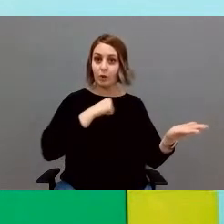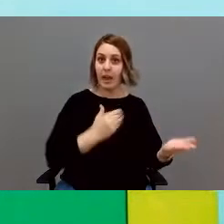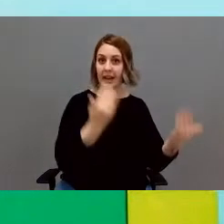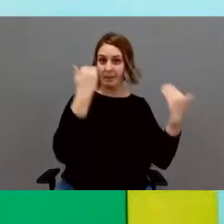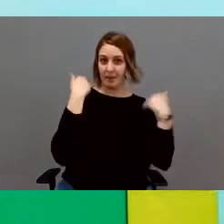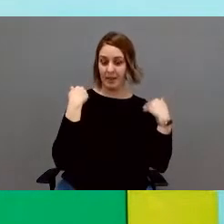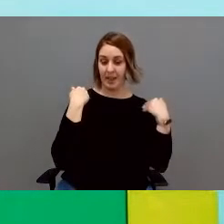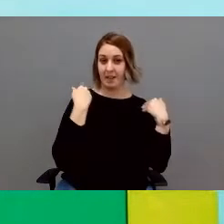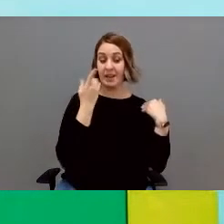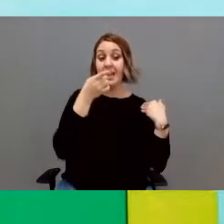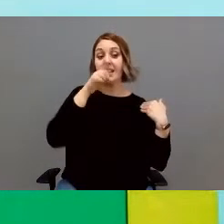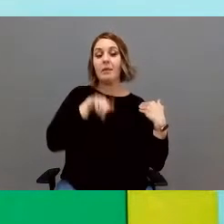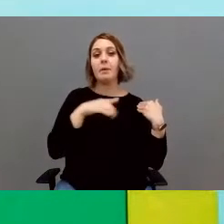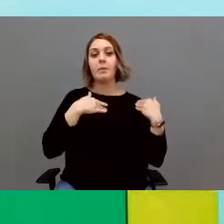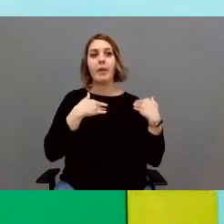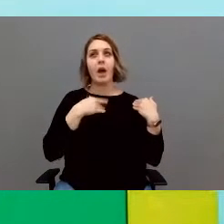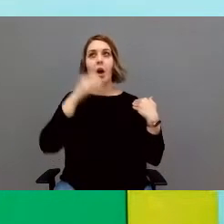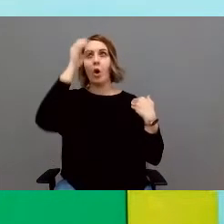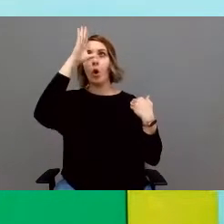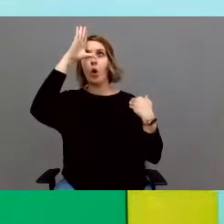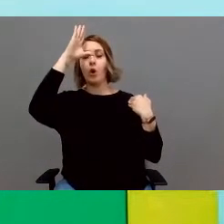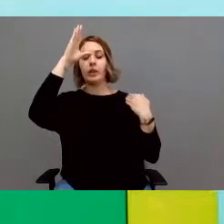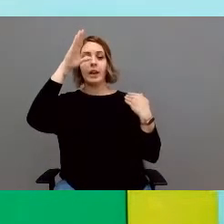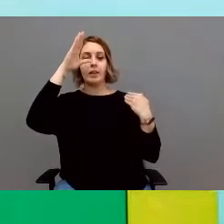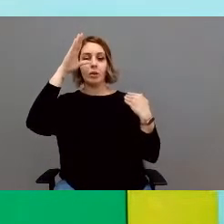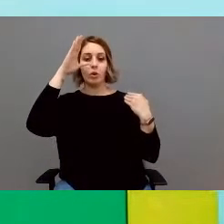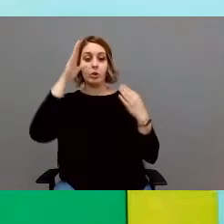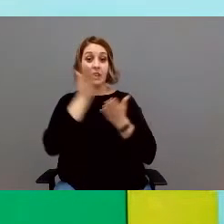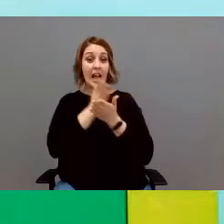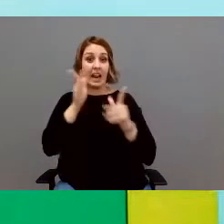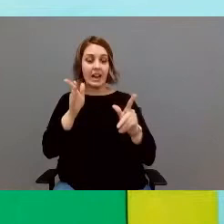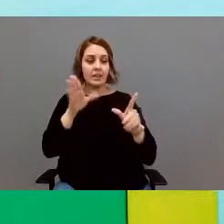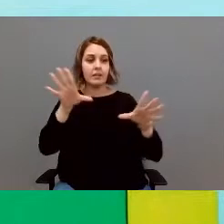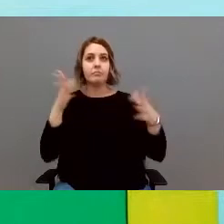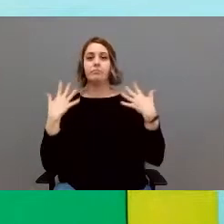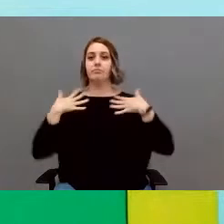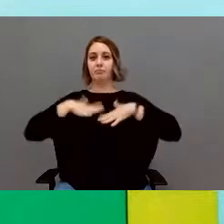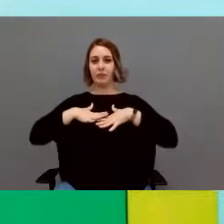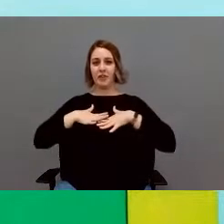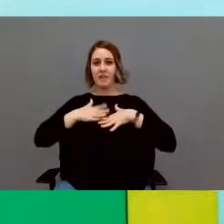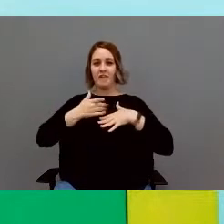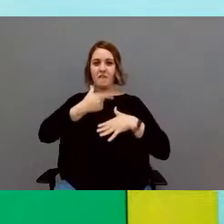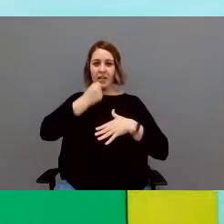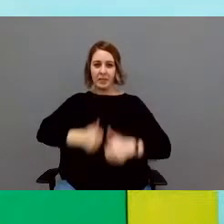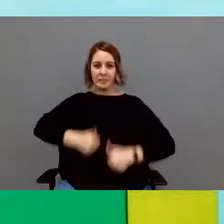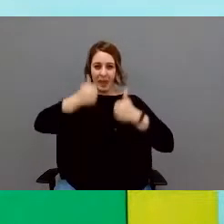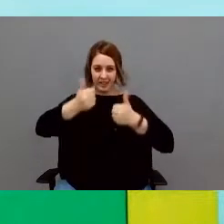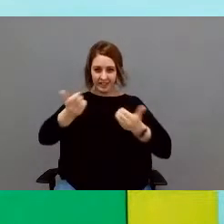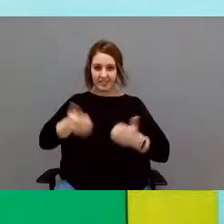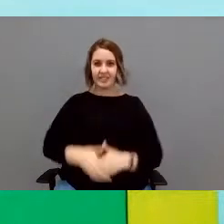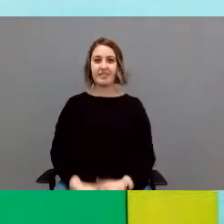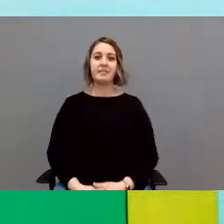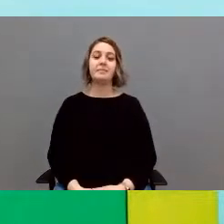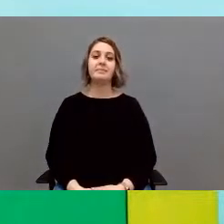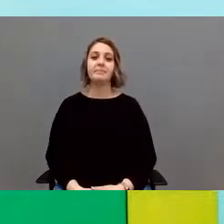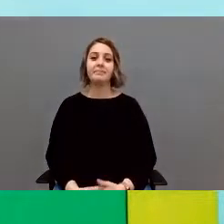responsabilidad y, a su vez, poder asimilar los contenidos trabajados en el aula de una forma mucho más significativa.